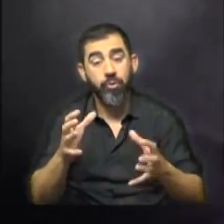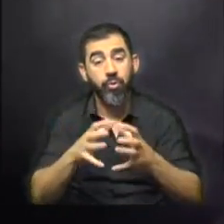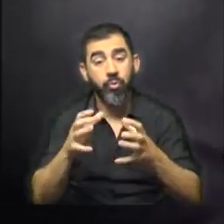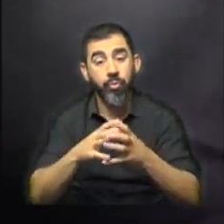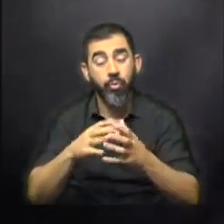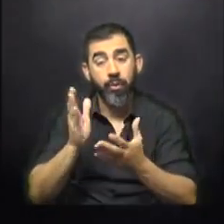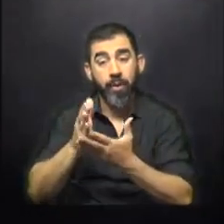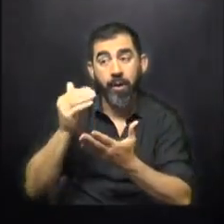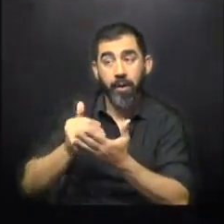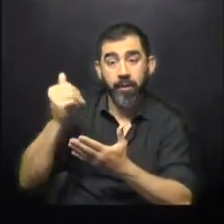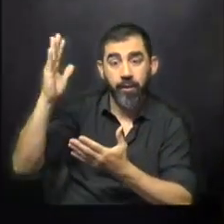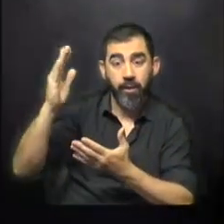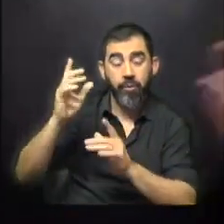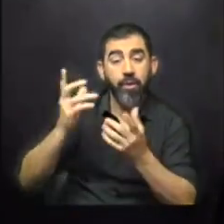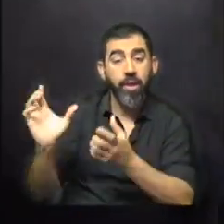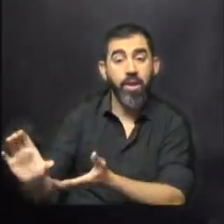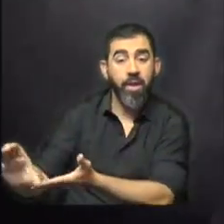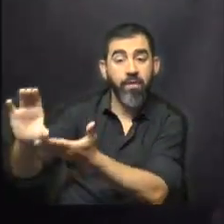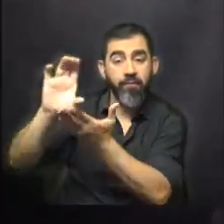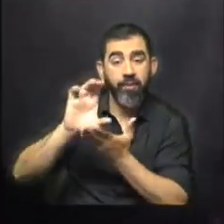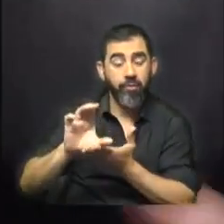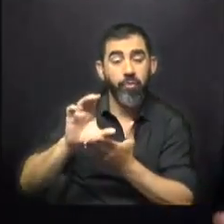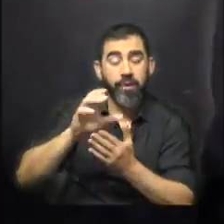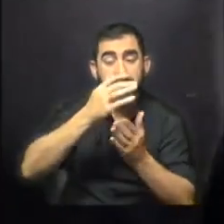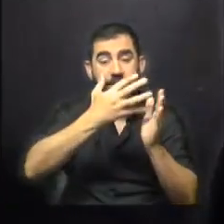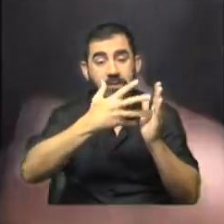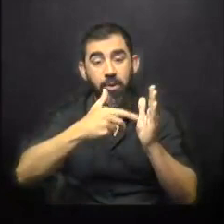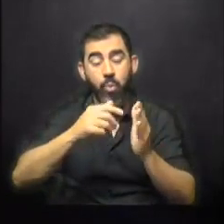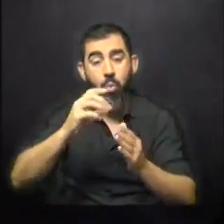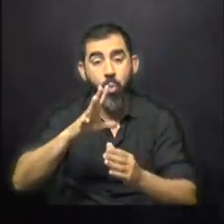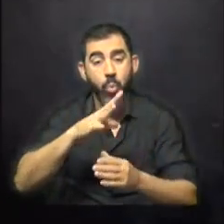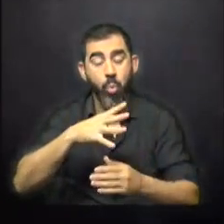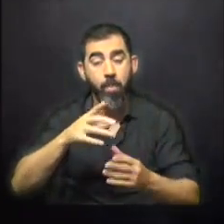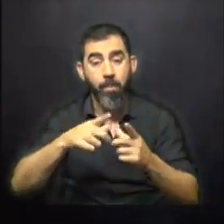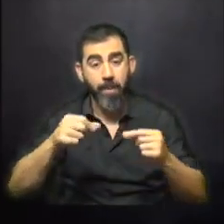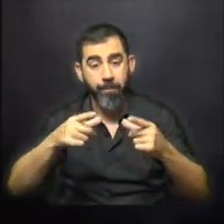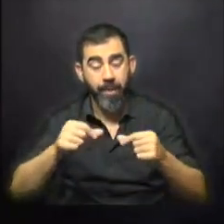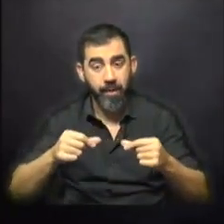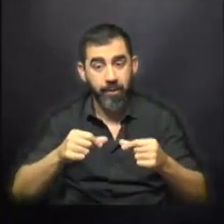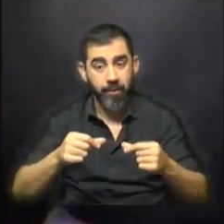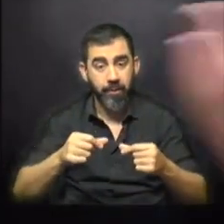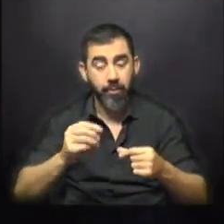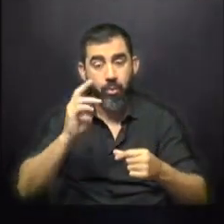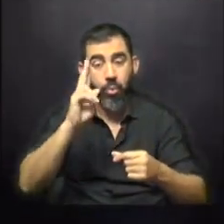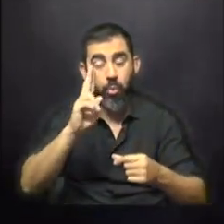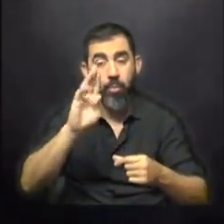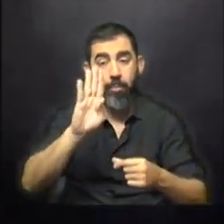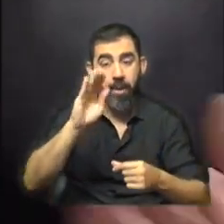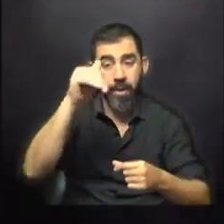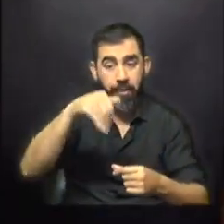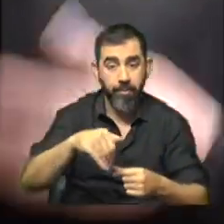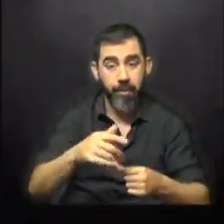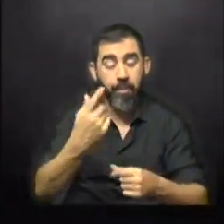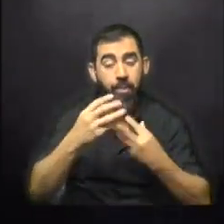externo y también por la inversión puntual de la planta de celulosa. Y bueno, es un poco preocupante que justamente el componente más,